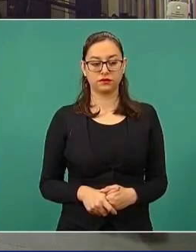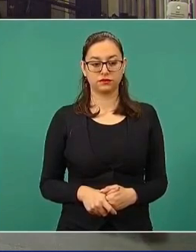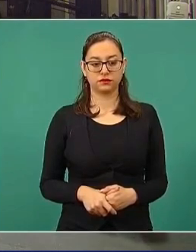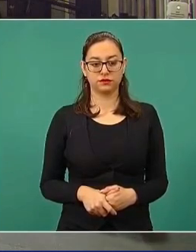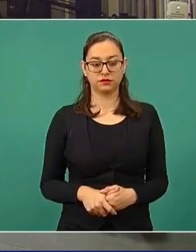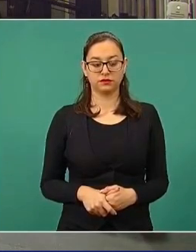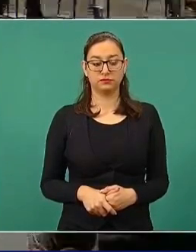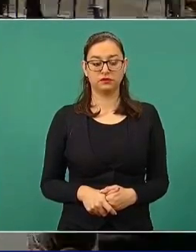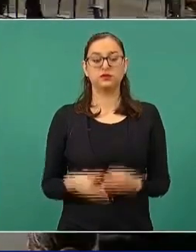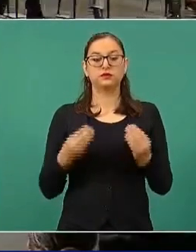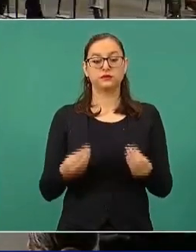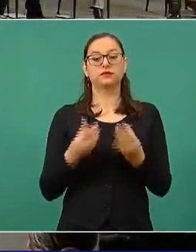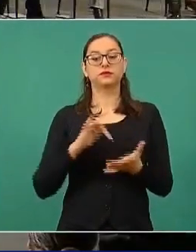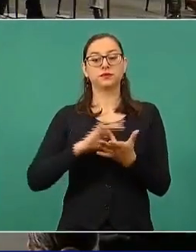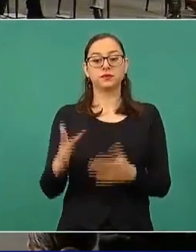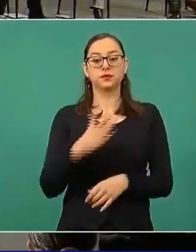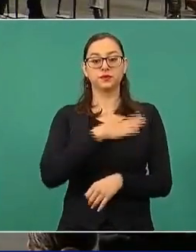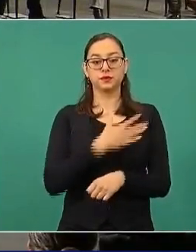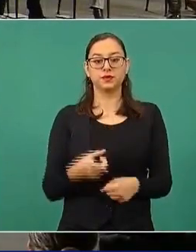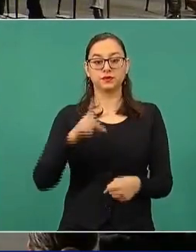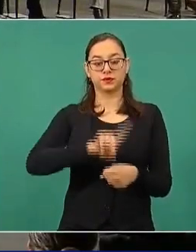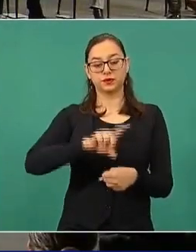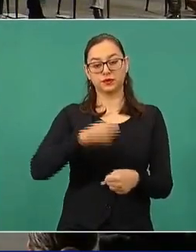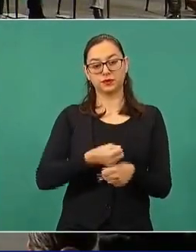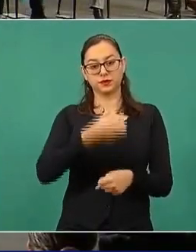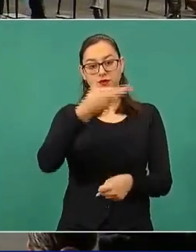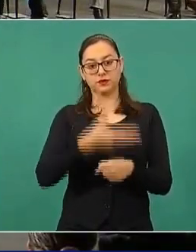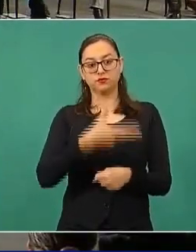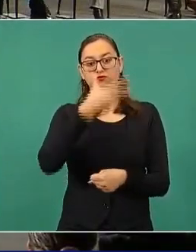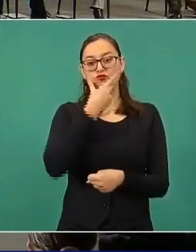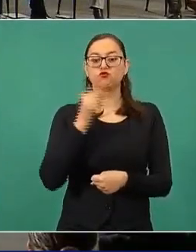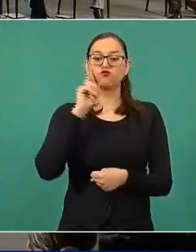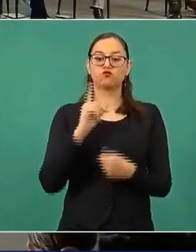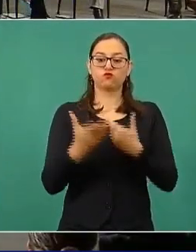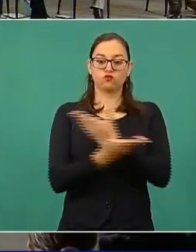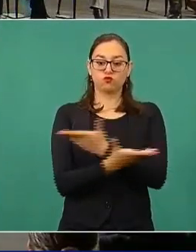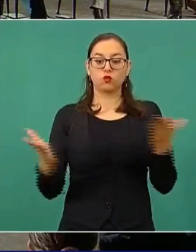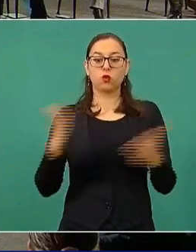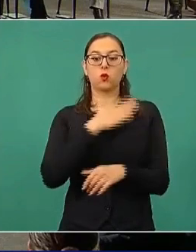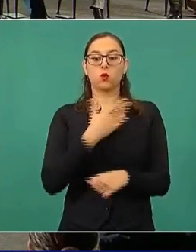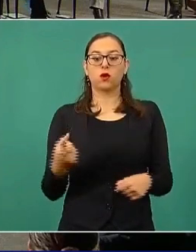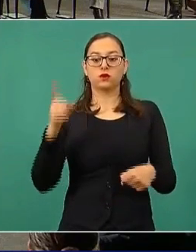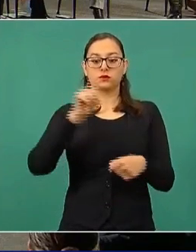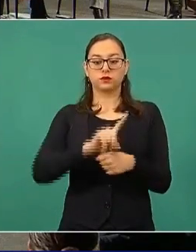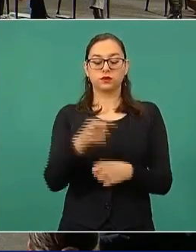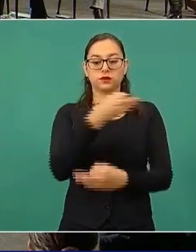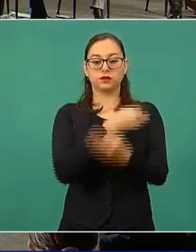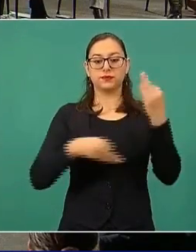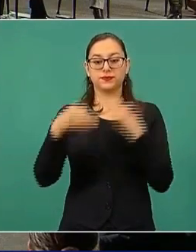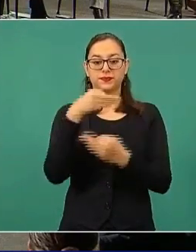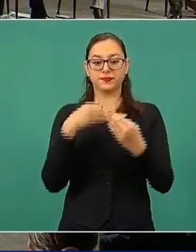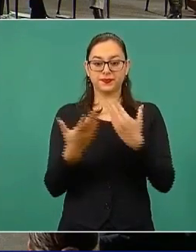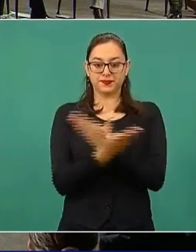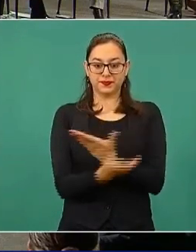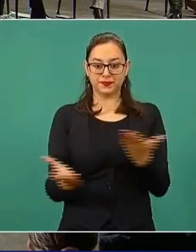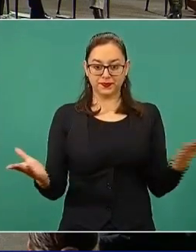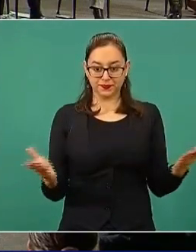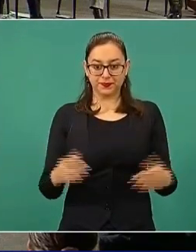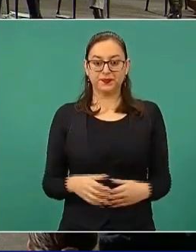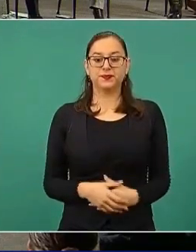Muchas gracias, muy buen día, secretarias, secretarios, colegas, muy buenos días, tengan todas ustedes.